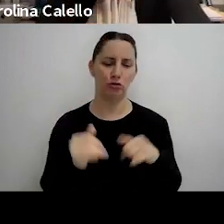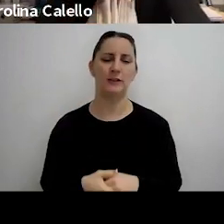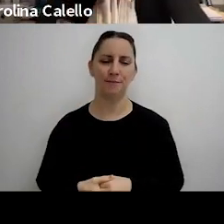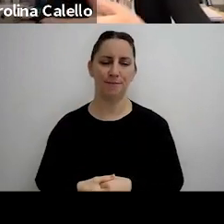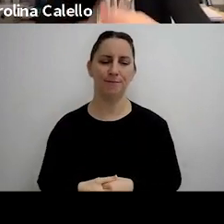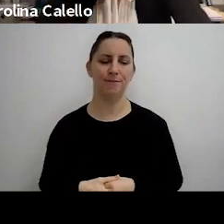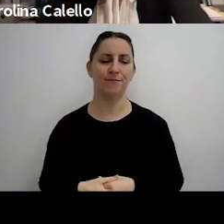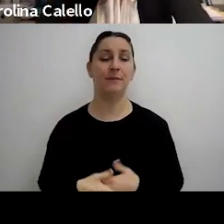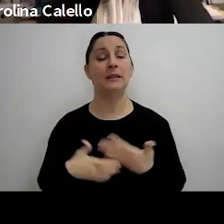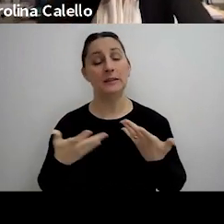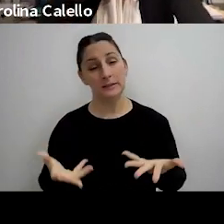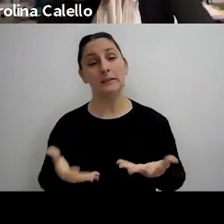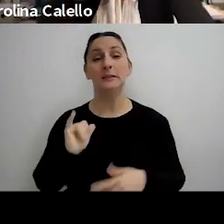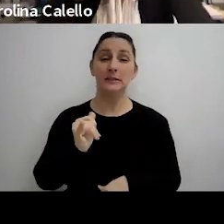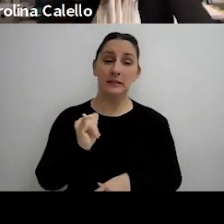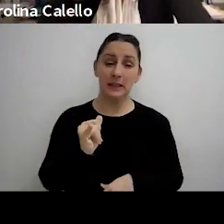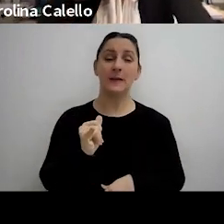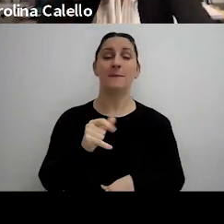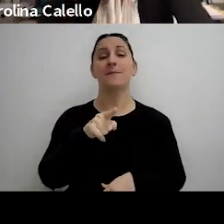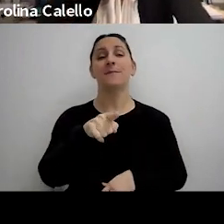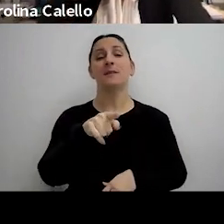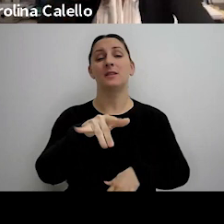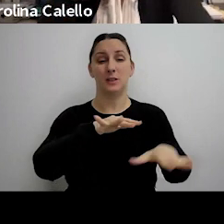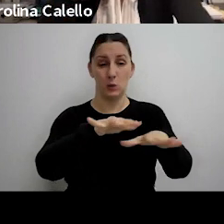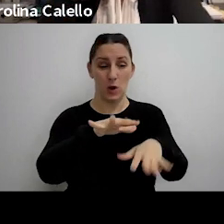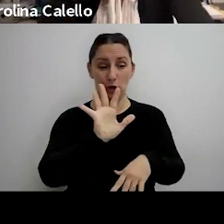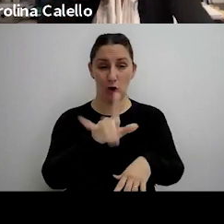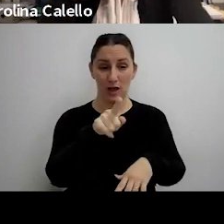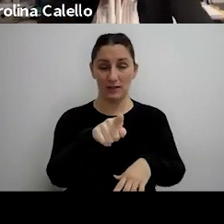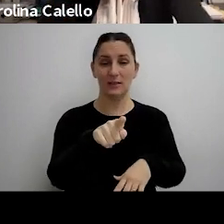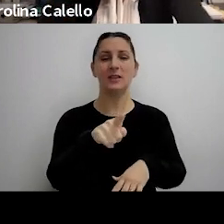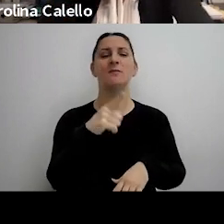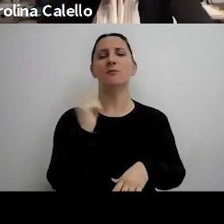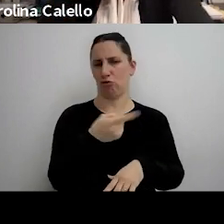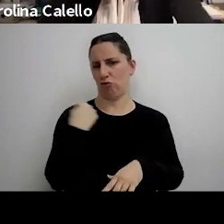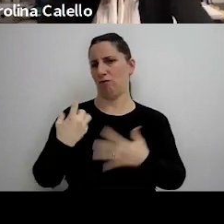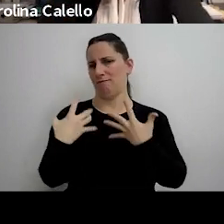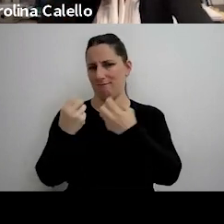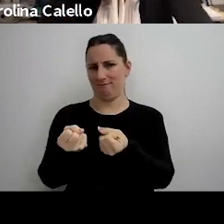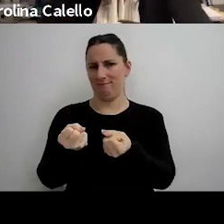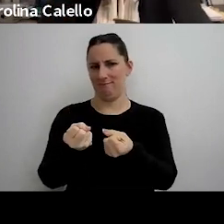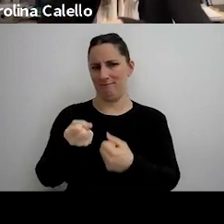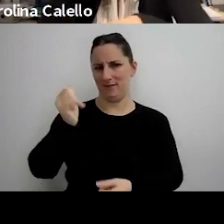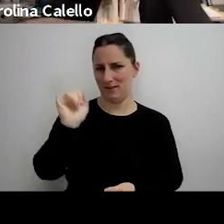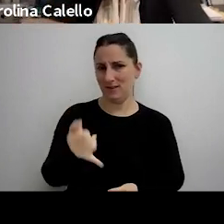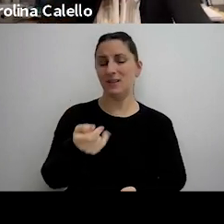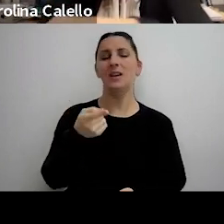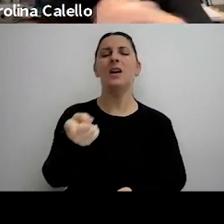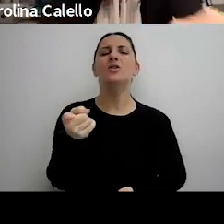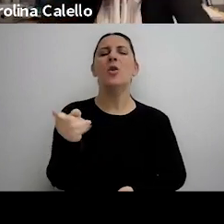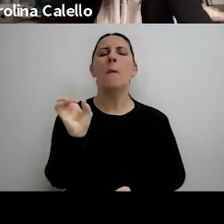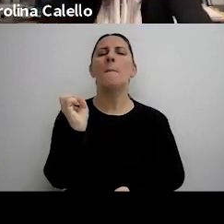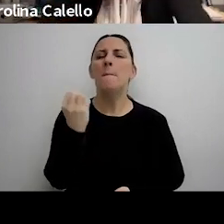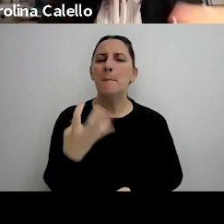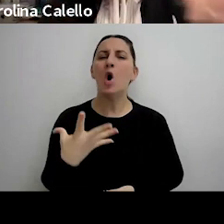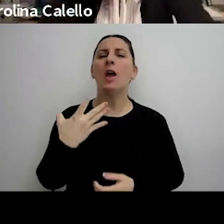sí bueno en estos casos lo hemos defendido pero era simplemente porque se inicia